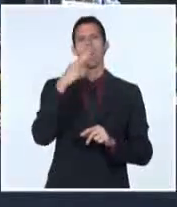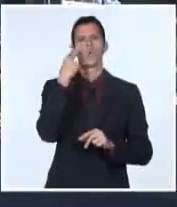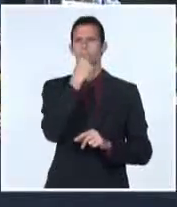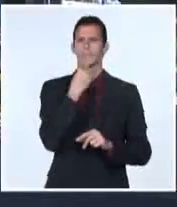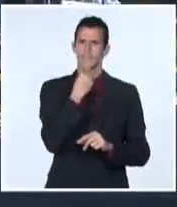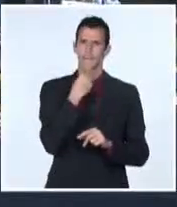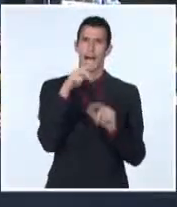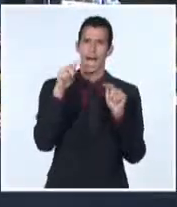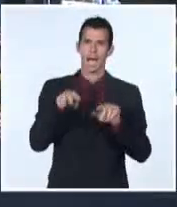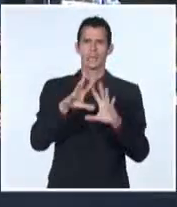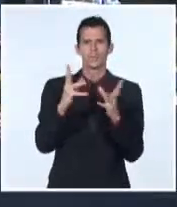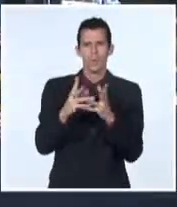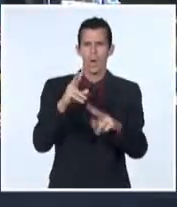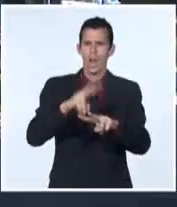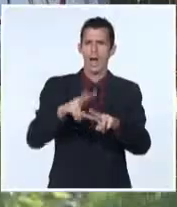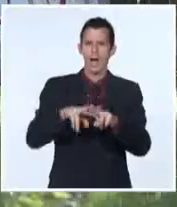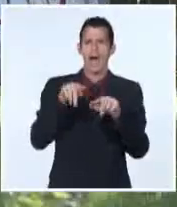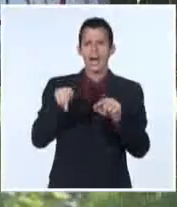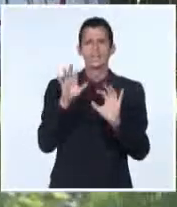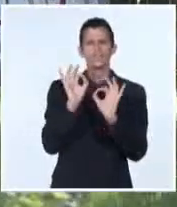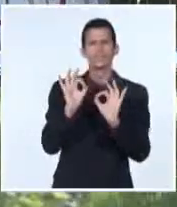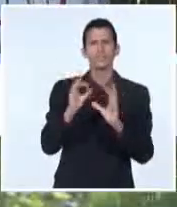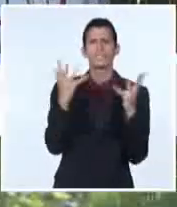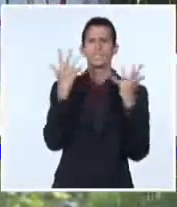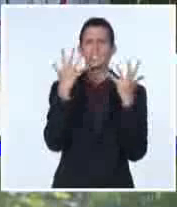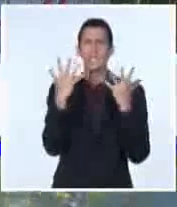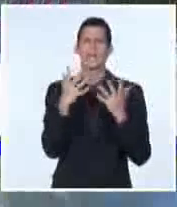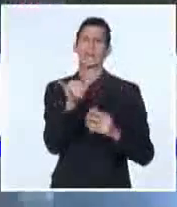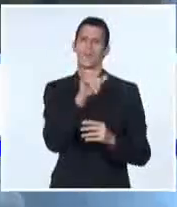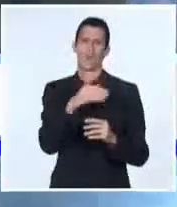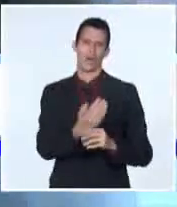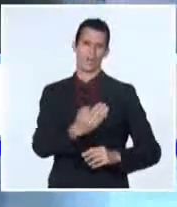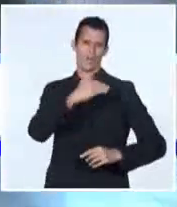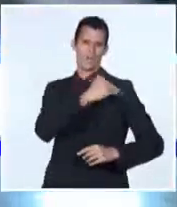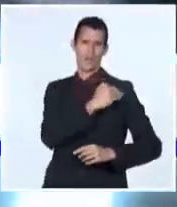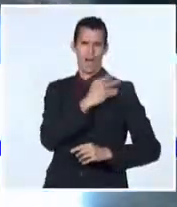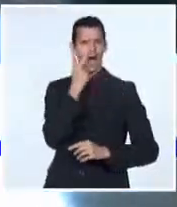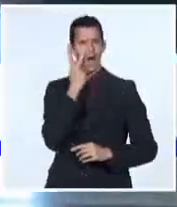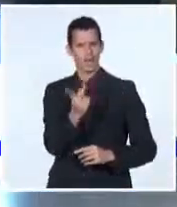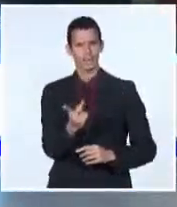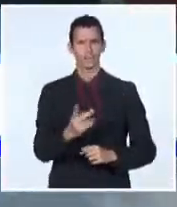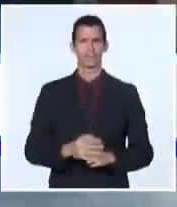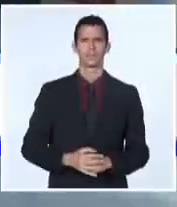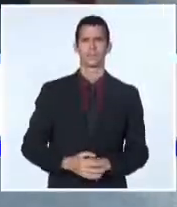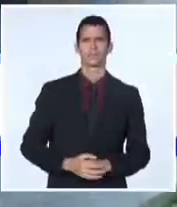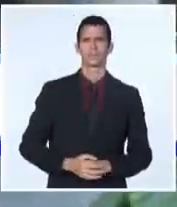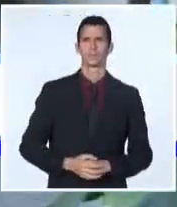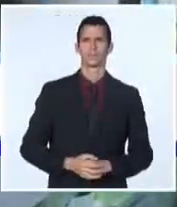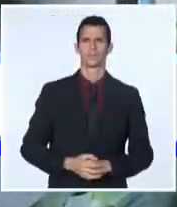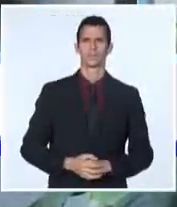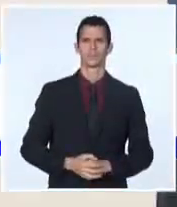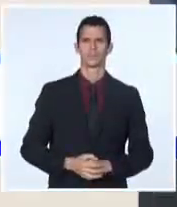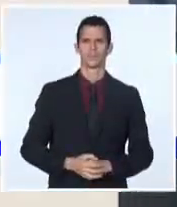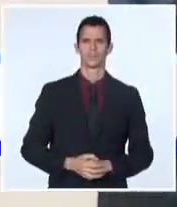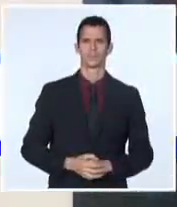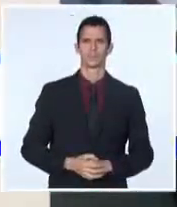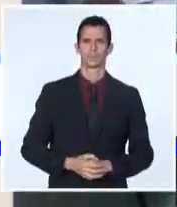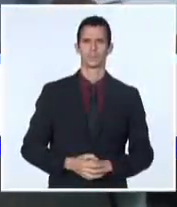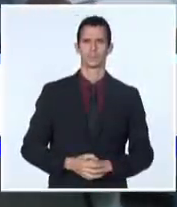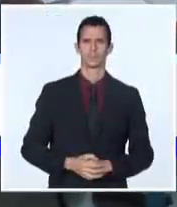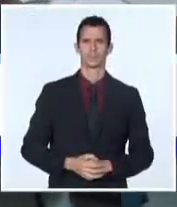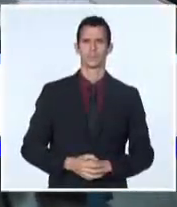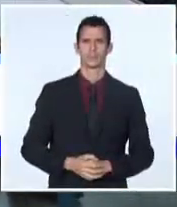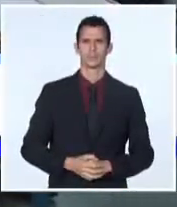Es la Escuela de Formación Integral José Martí, un centro escolar que brinda tratamiento educativo basado en